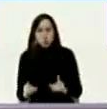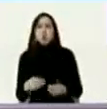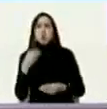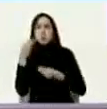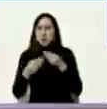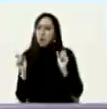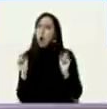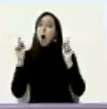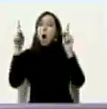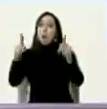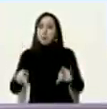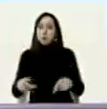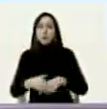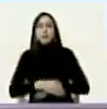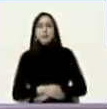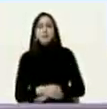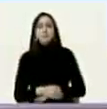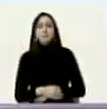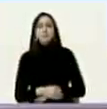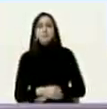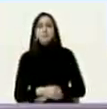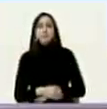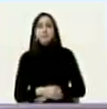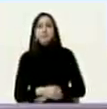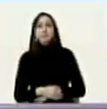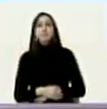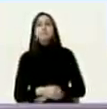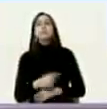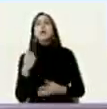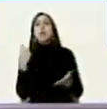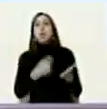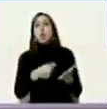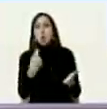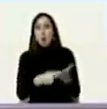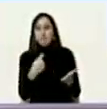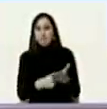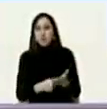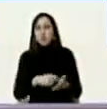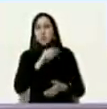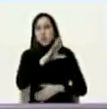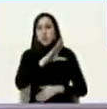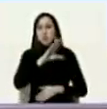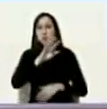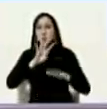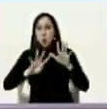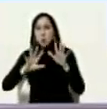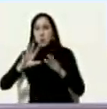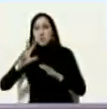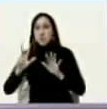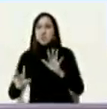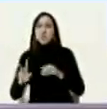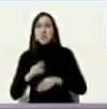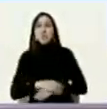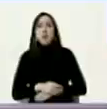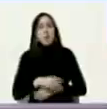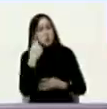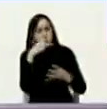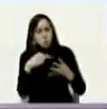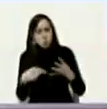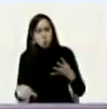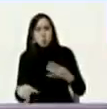de los aranceles de más de 597 productos